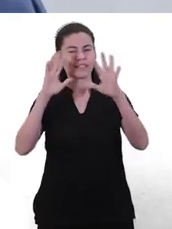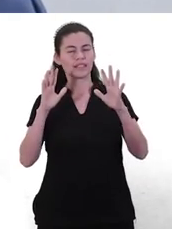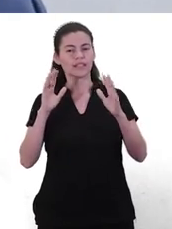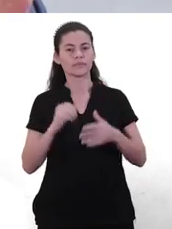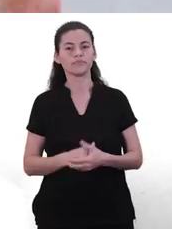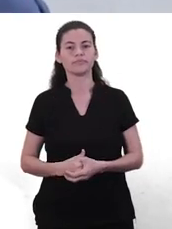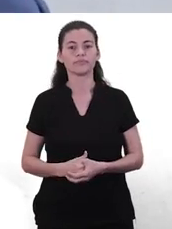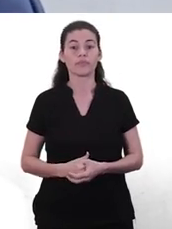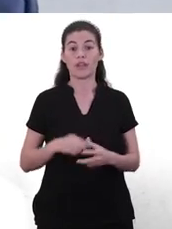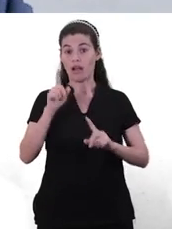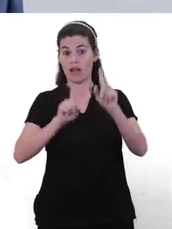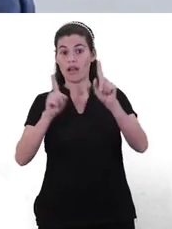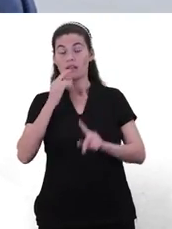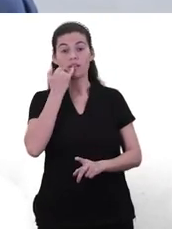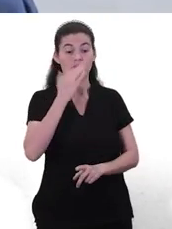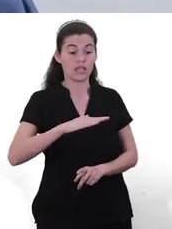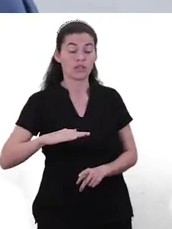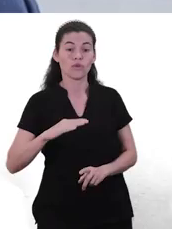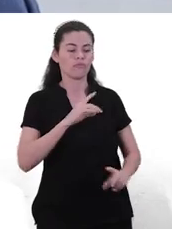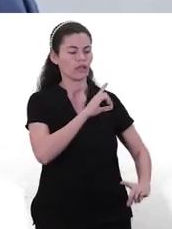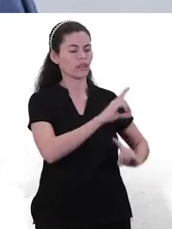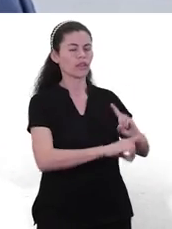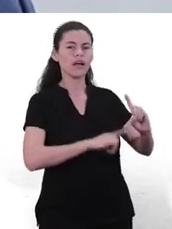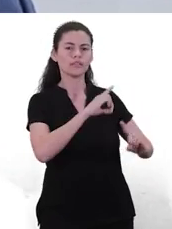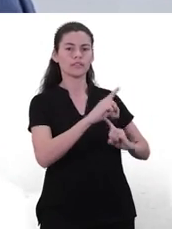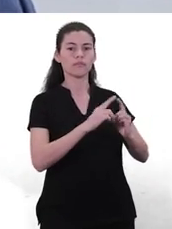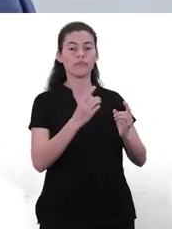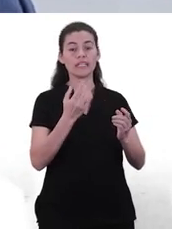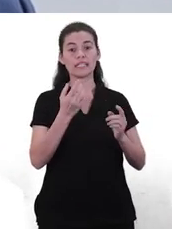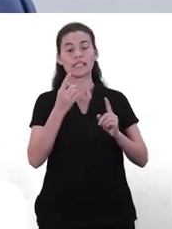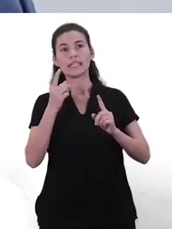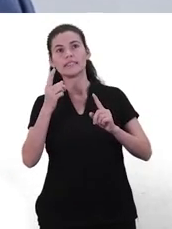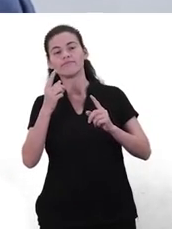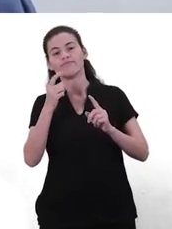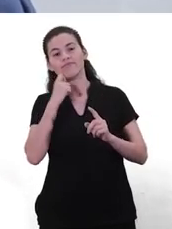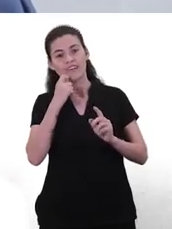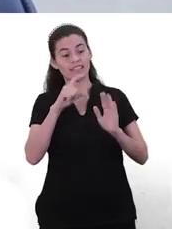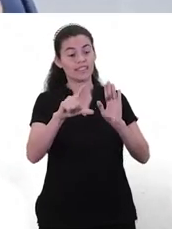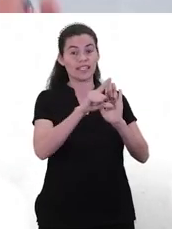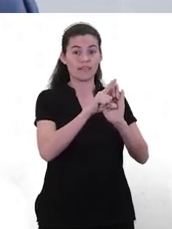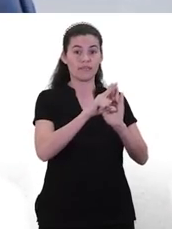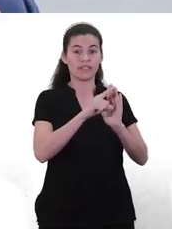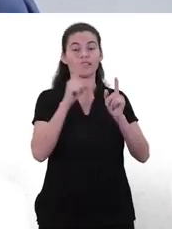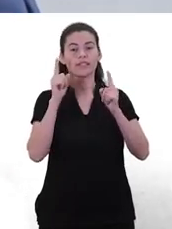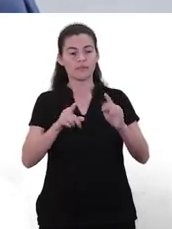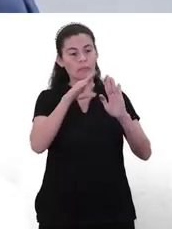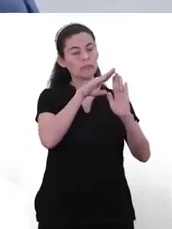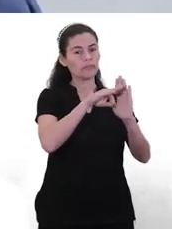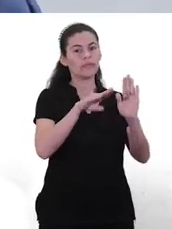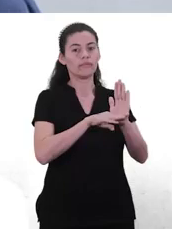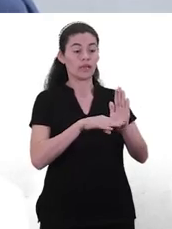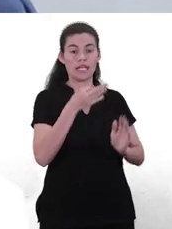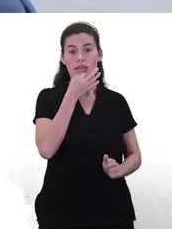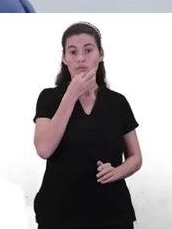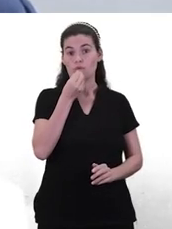está los niños en desarrollo necesitan ciertos parámetros para poder decidir ciertas situaciones. Por ejemplo, la alimentación.